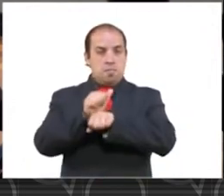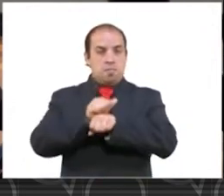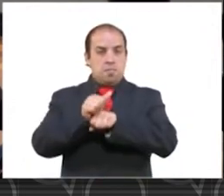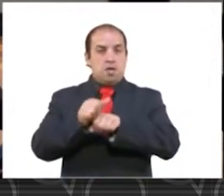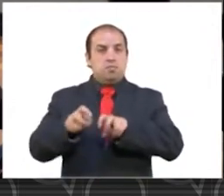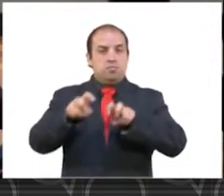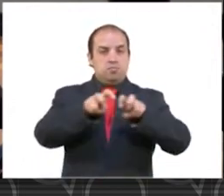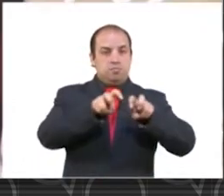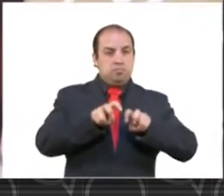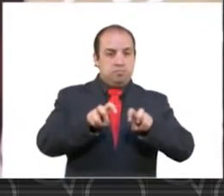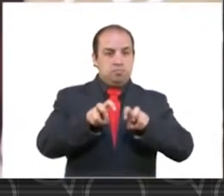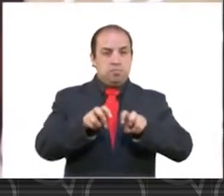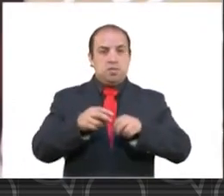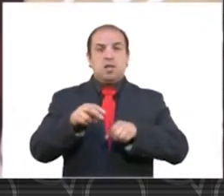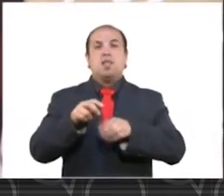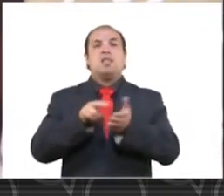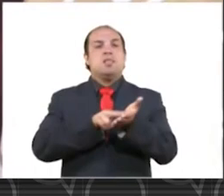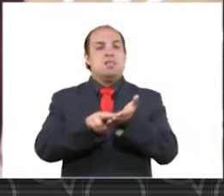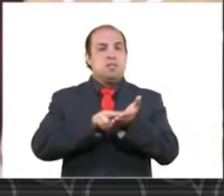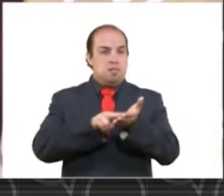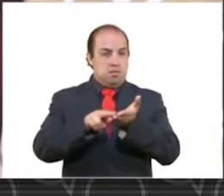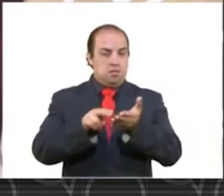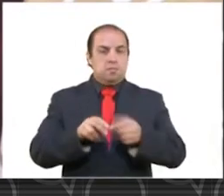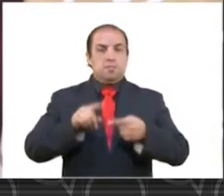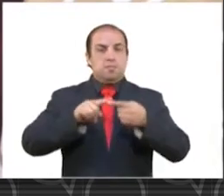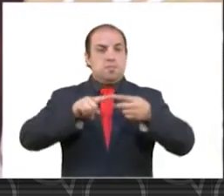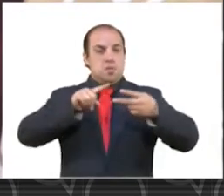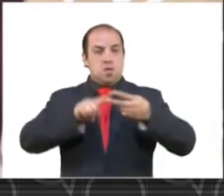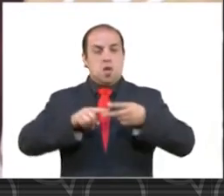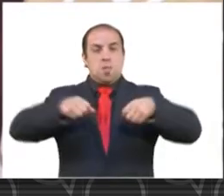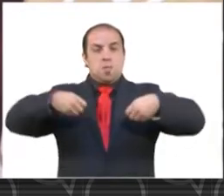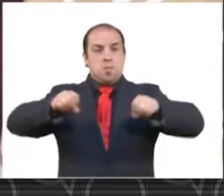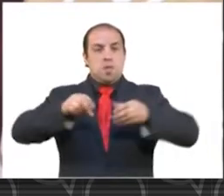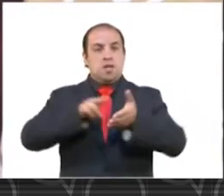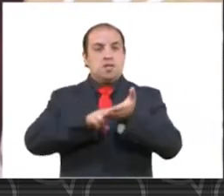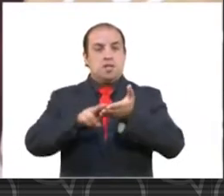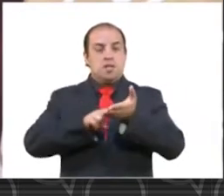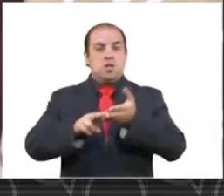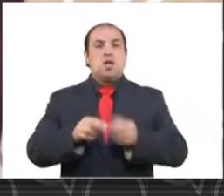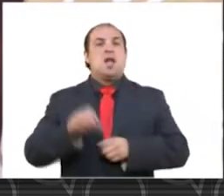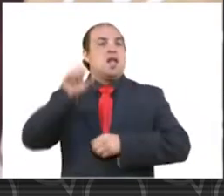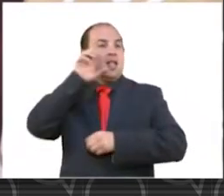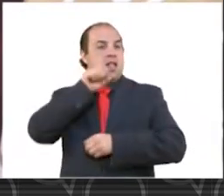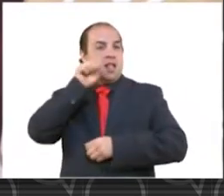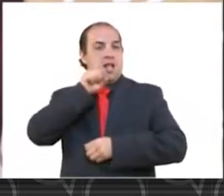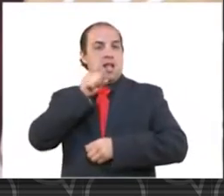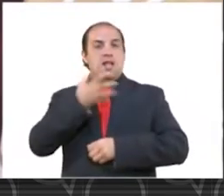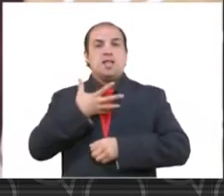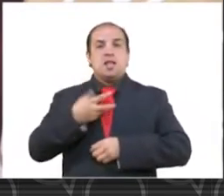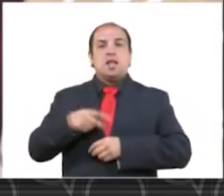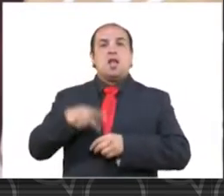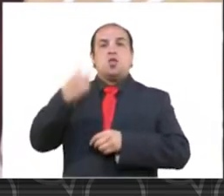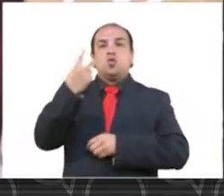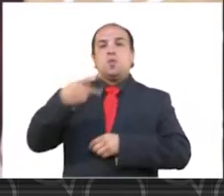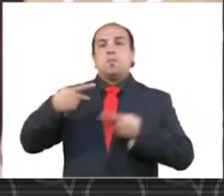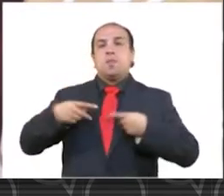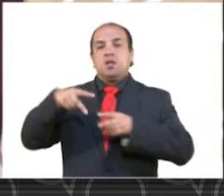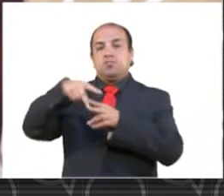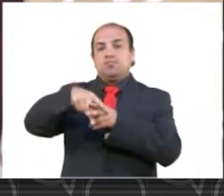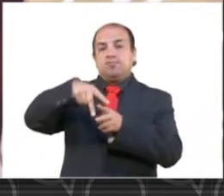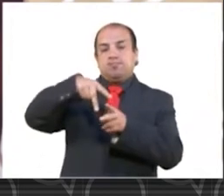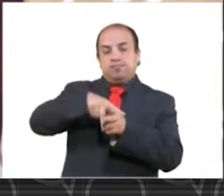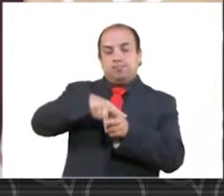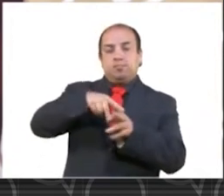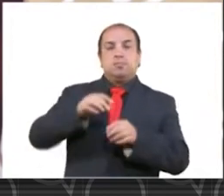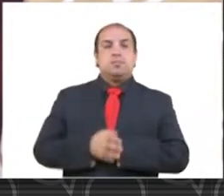color negro y una motocicleta color negro con naranja tripulada por dos personas. Se pudo verificar